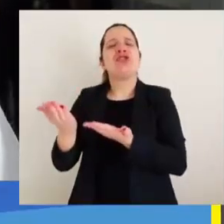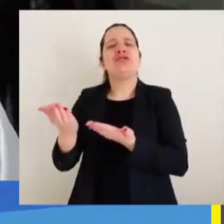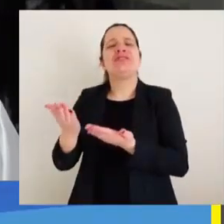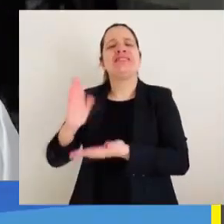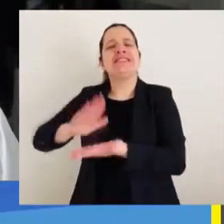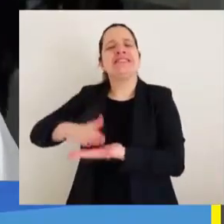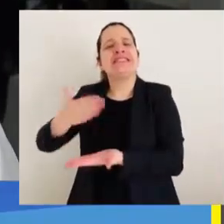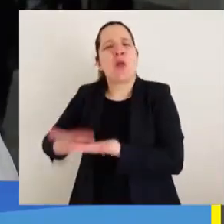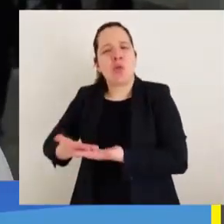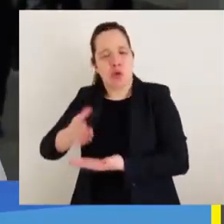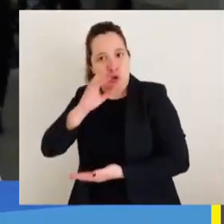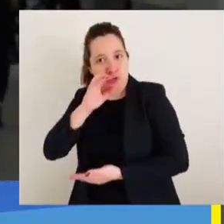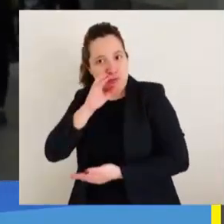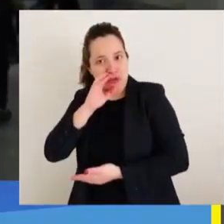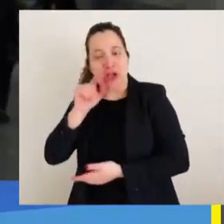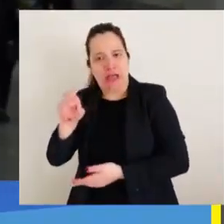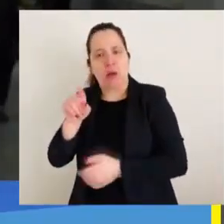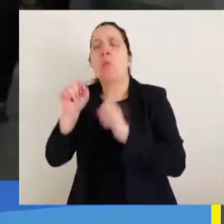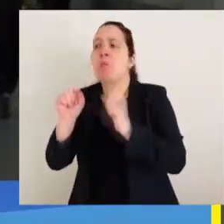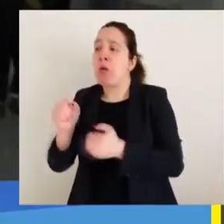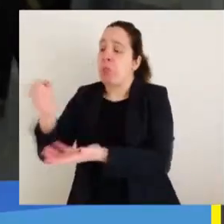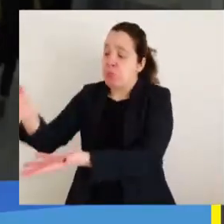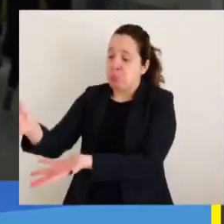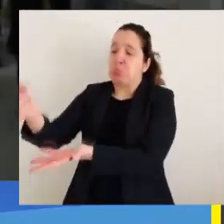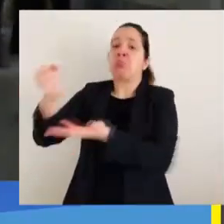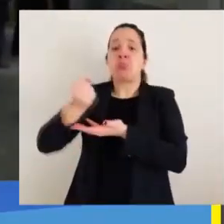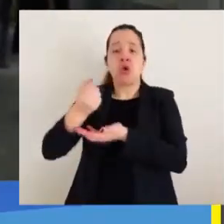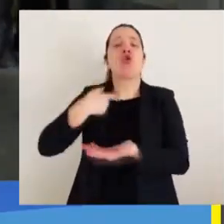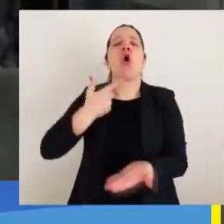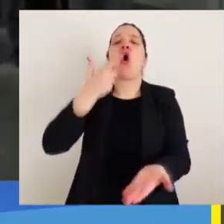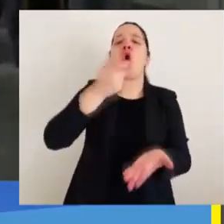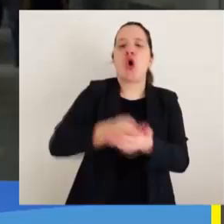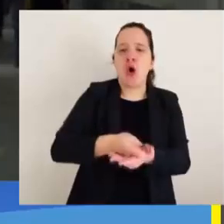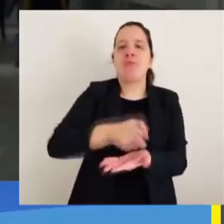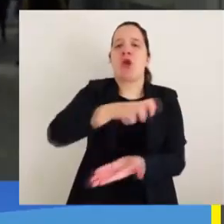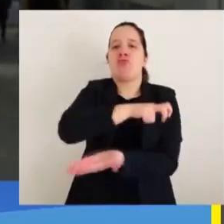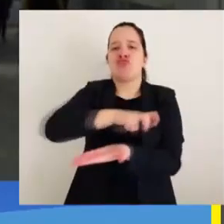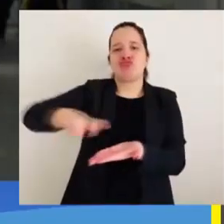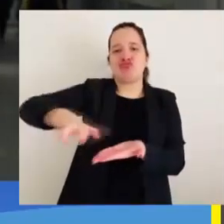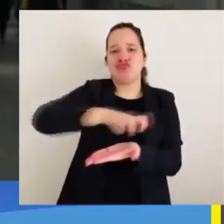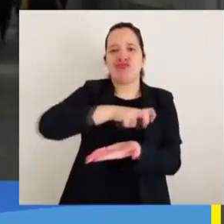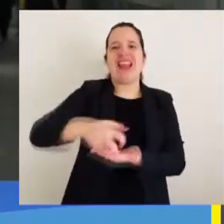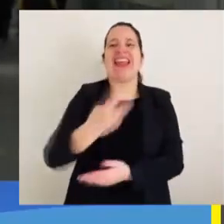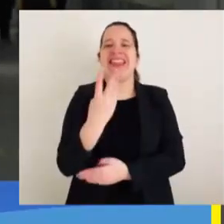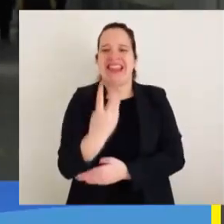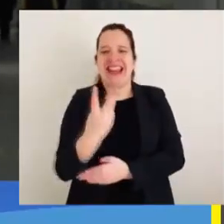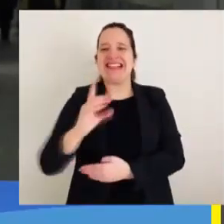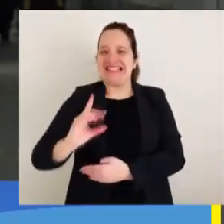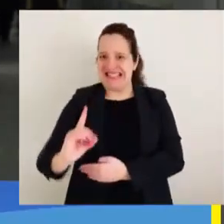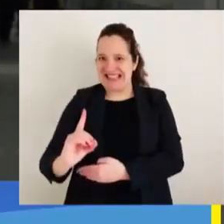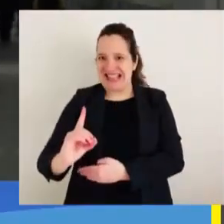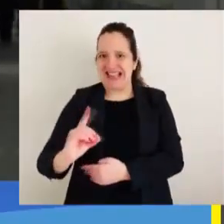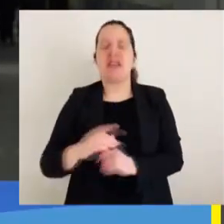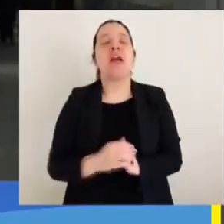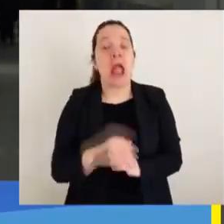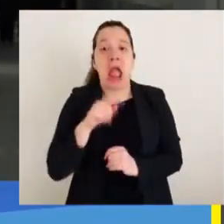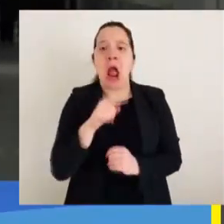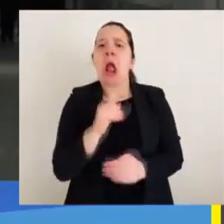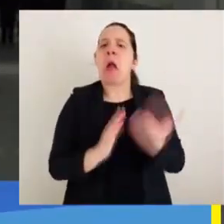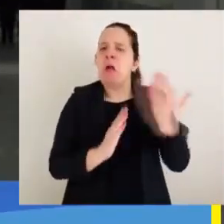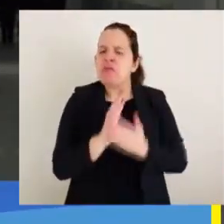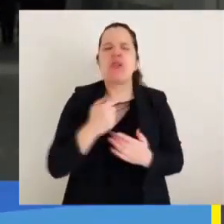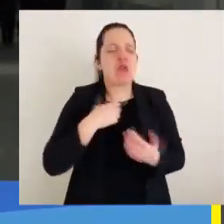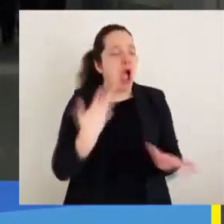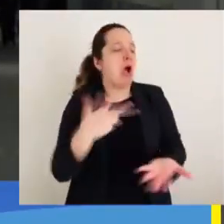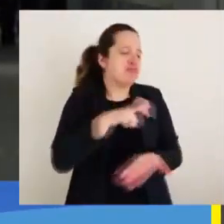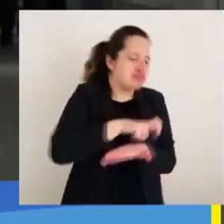Concepción donde se nos otorgó la posibilidad de comprar una máquina, una impresora 3D y desde allí empezar a